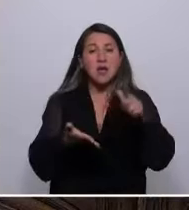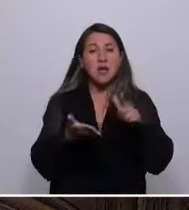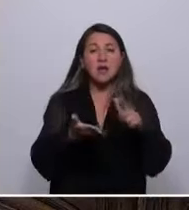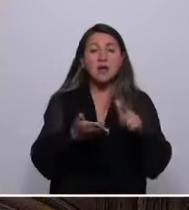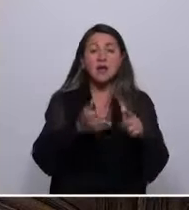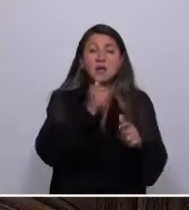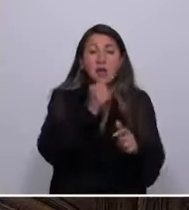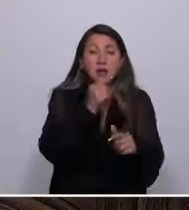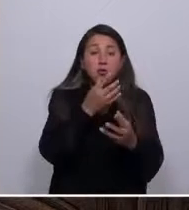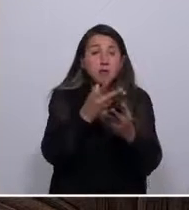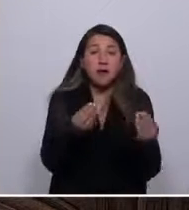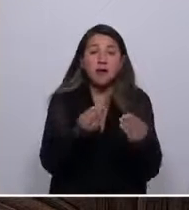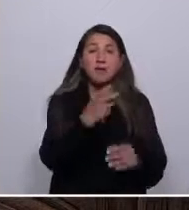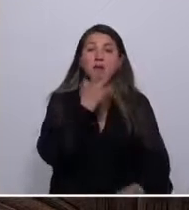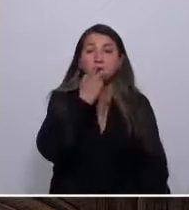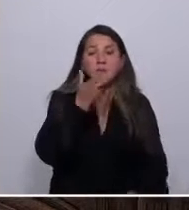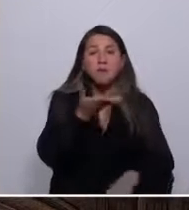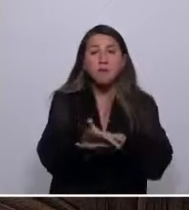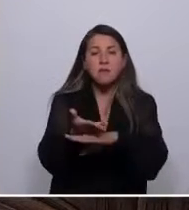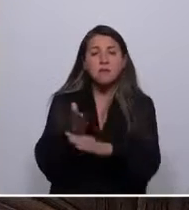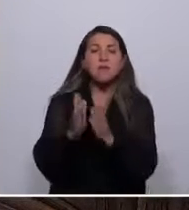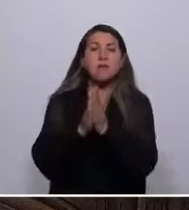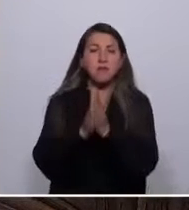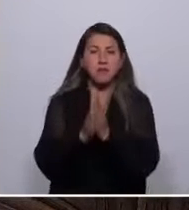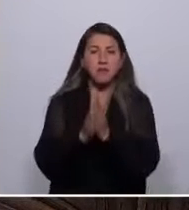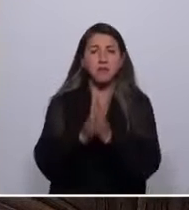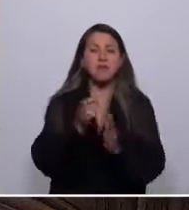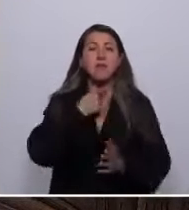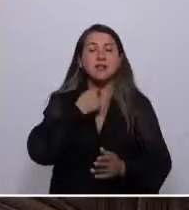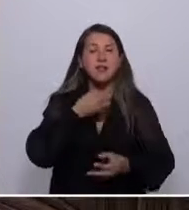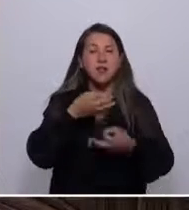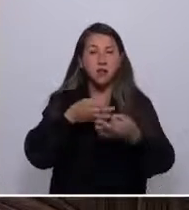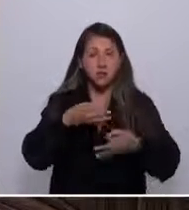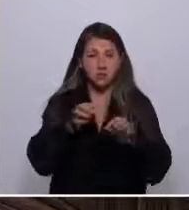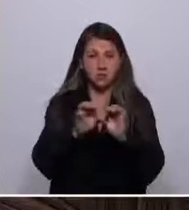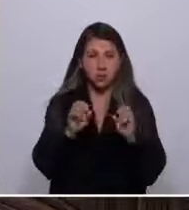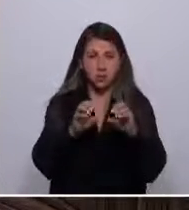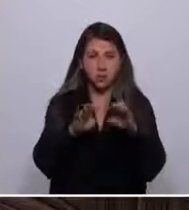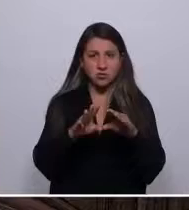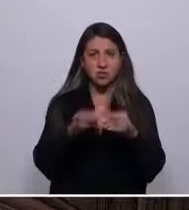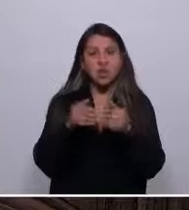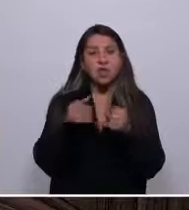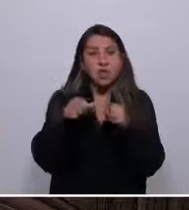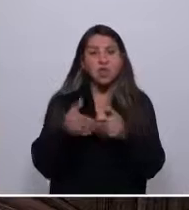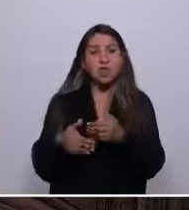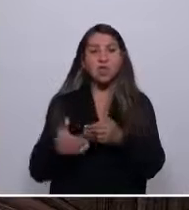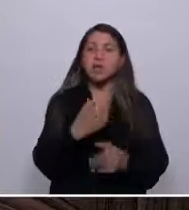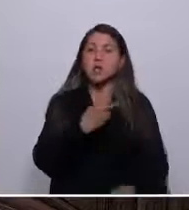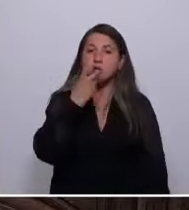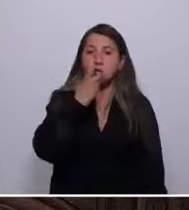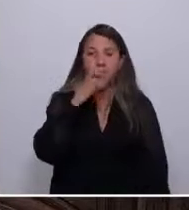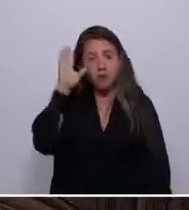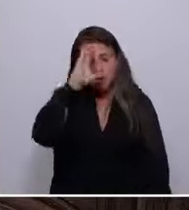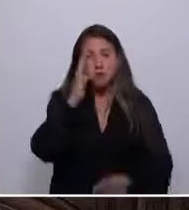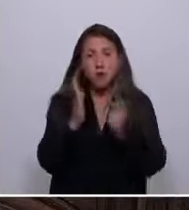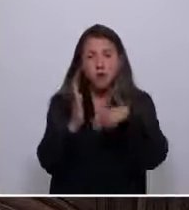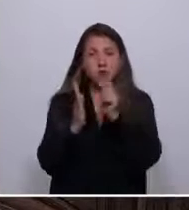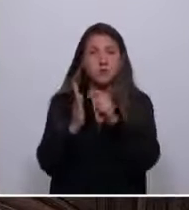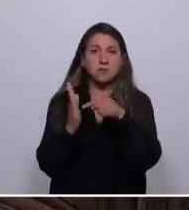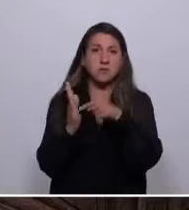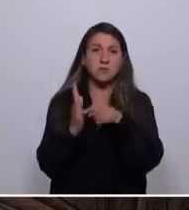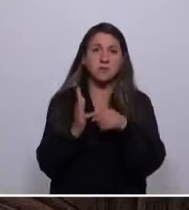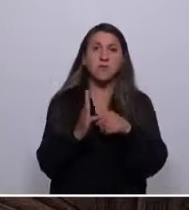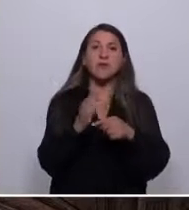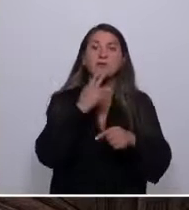como la nuestra. Requeriremos medidas de garantía y de educación y conservación de estas. Buscaremos el reconocimiento del mar como hábitat